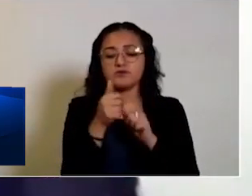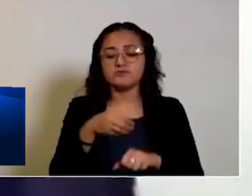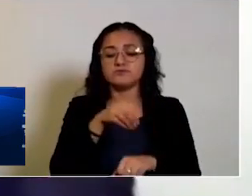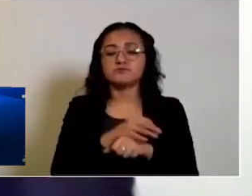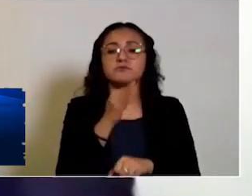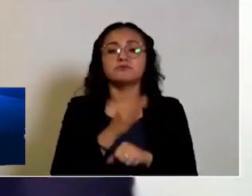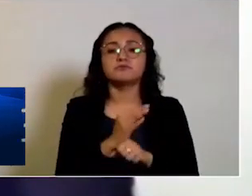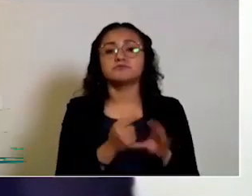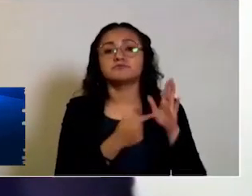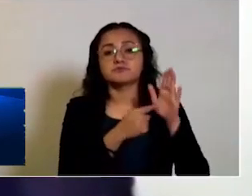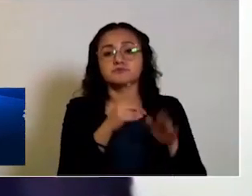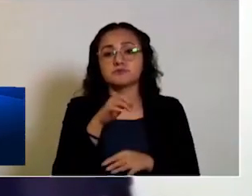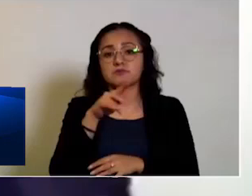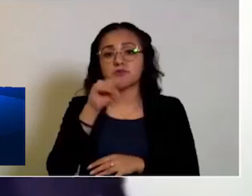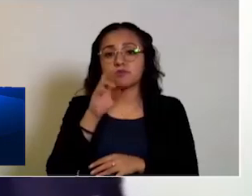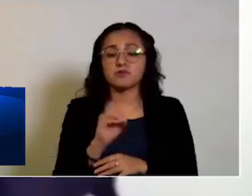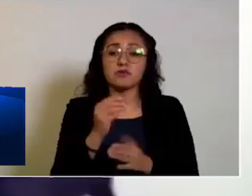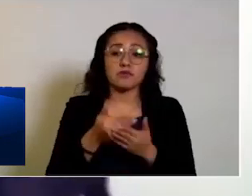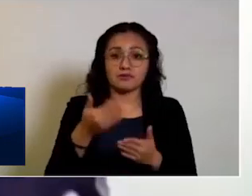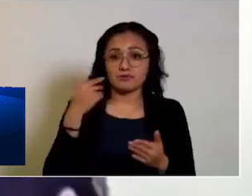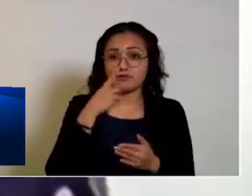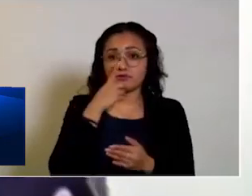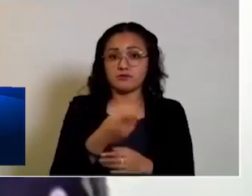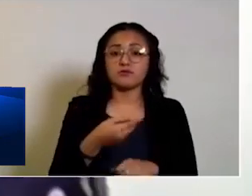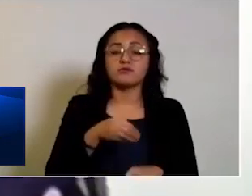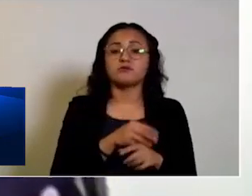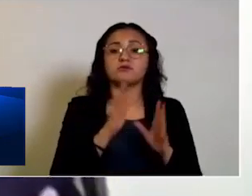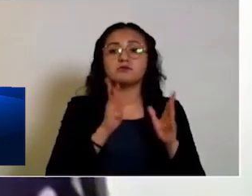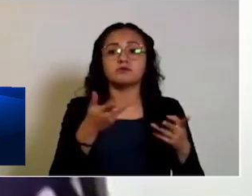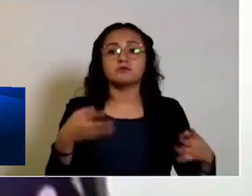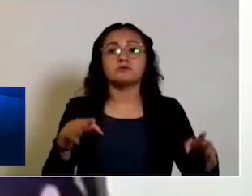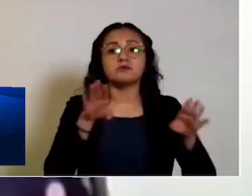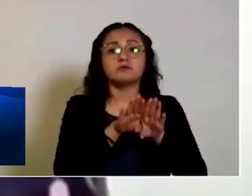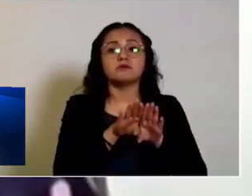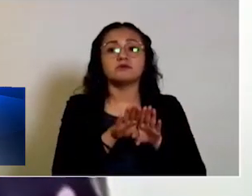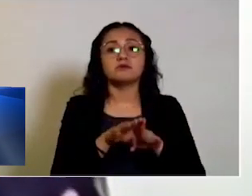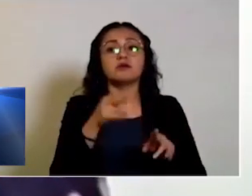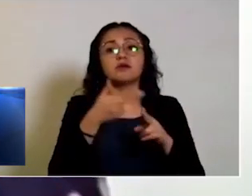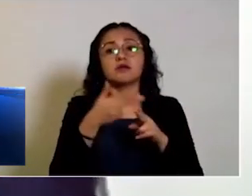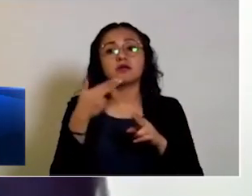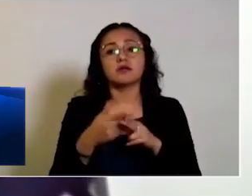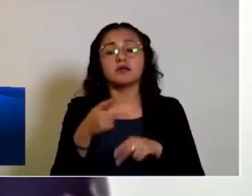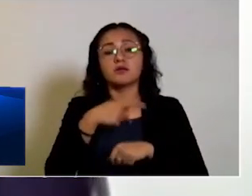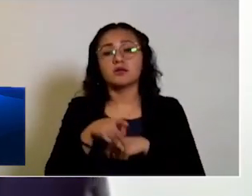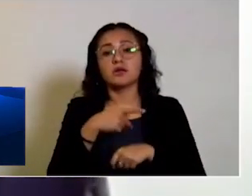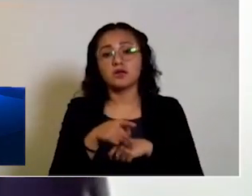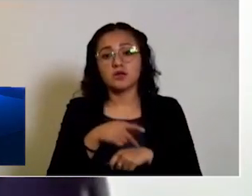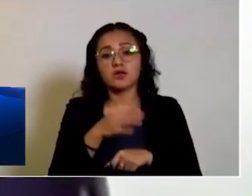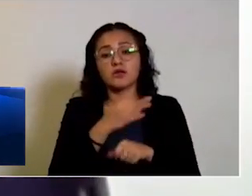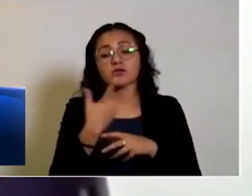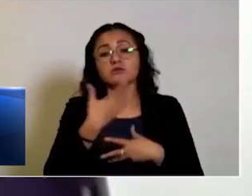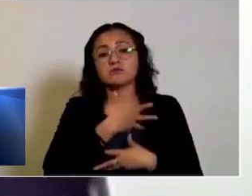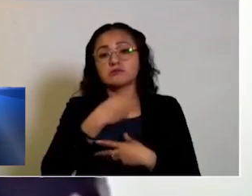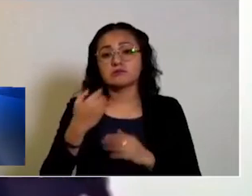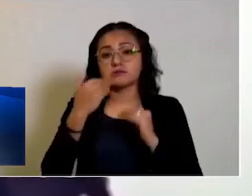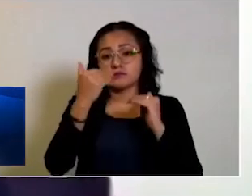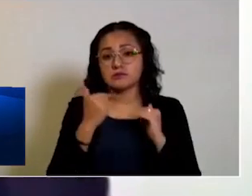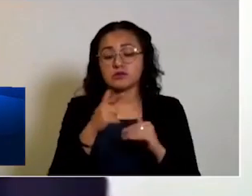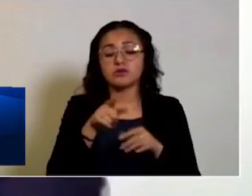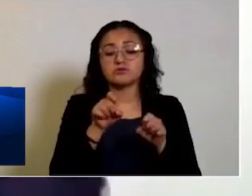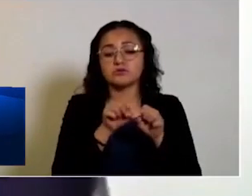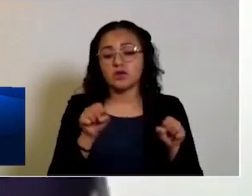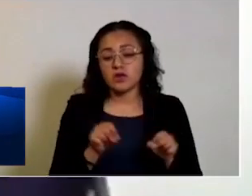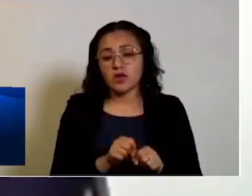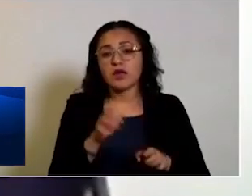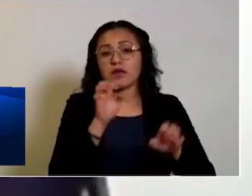establecido en los decretos emitidos con antelación, se mantendrán cerradas hasta que el riesgo de contagio disminuya los salones